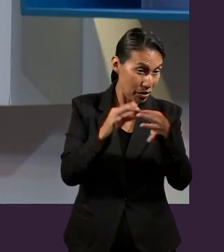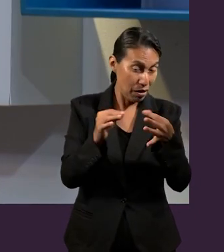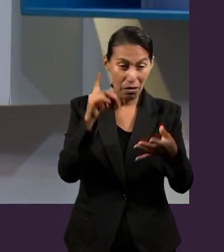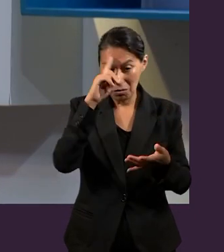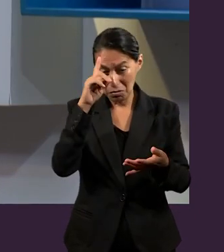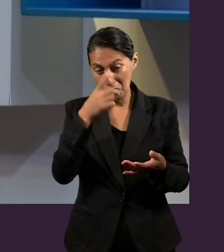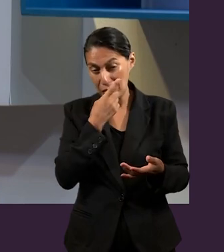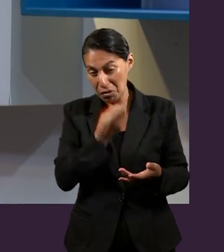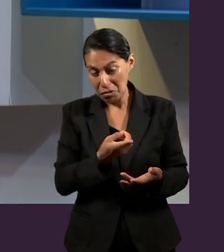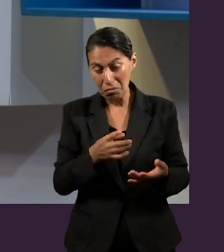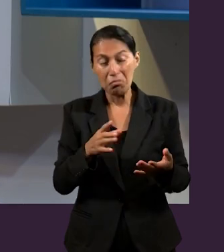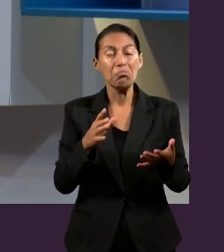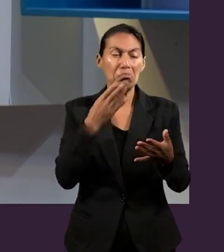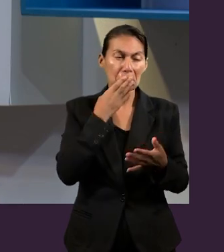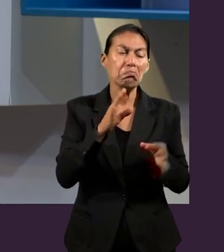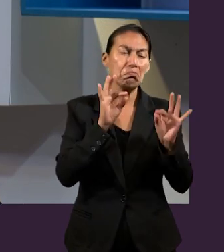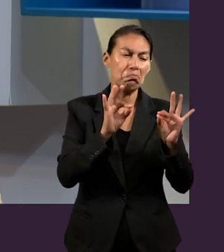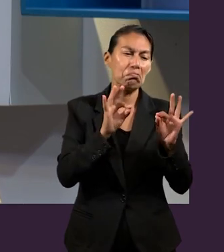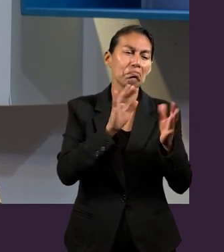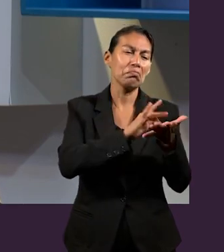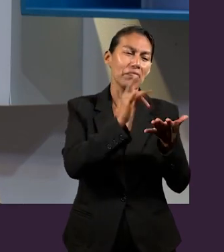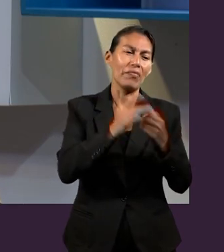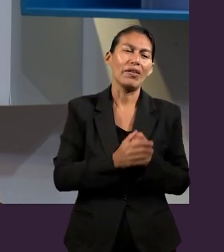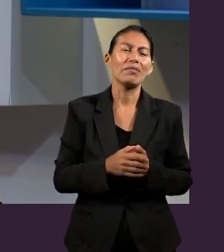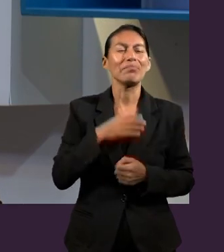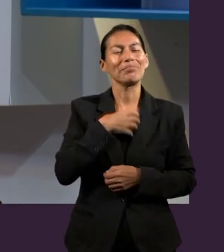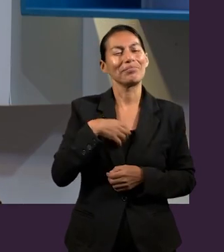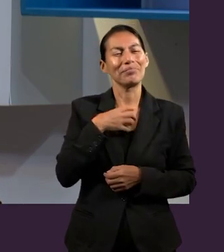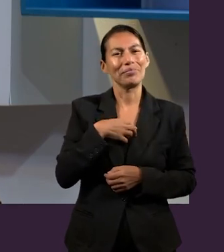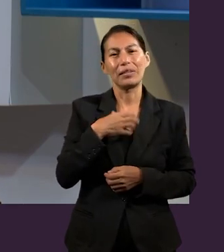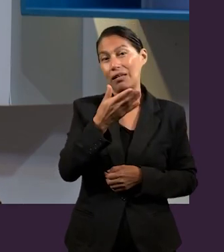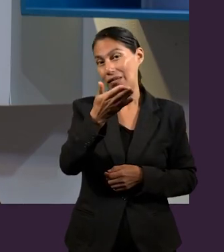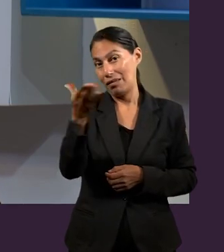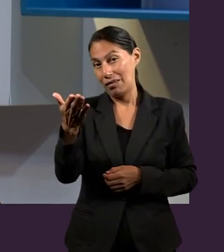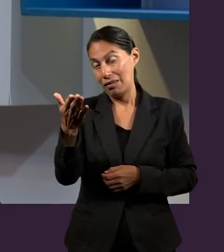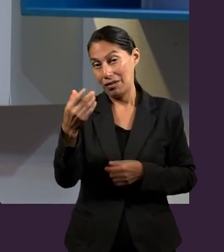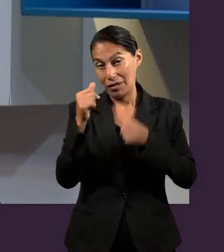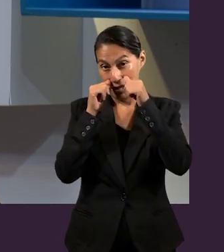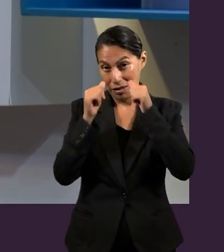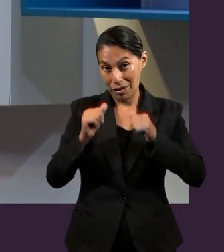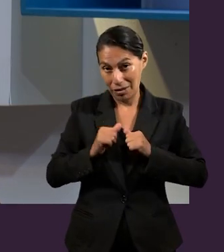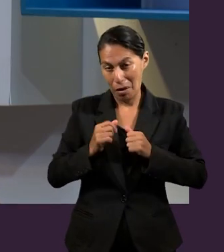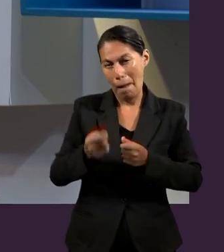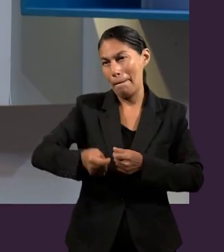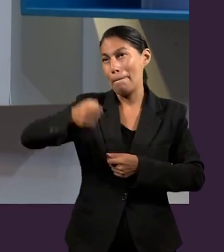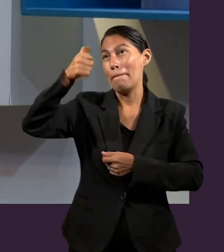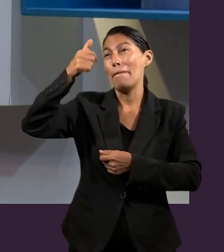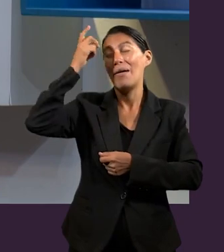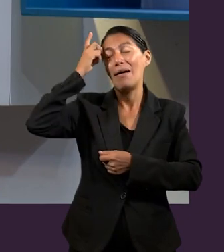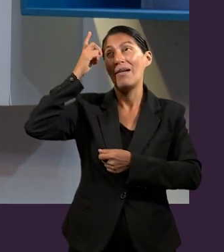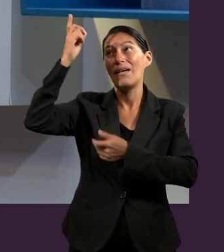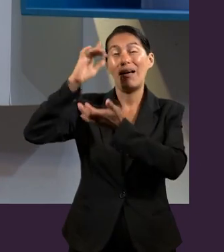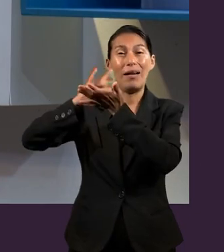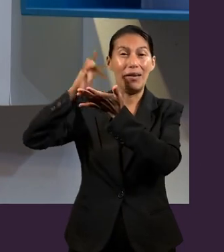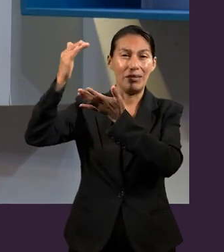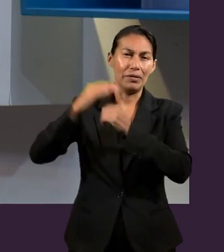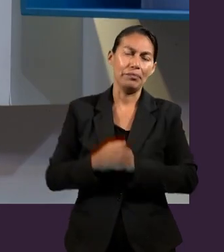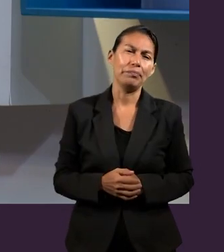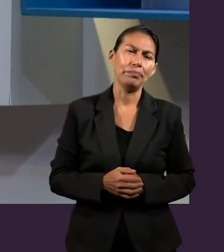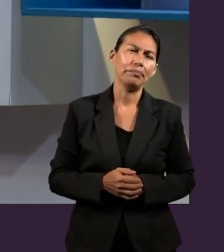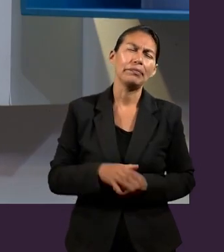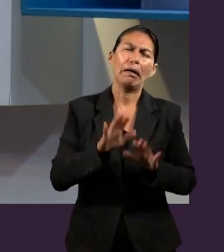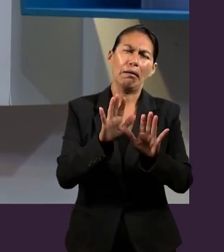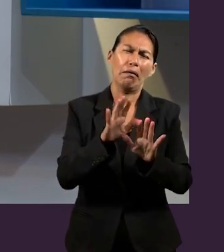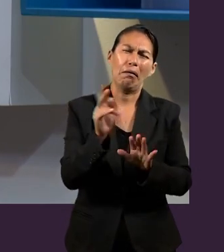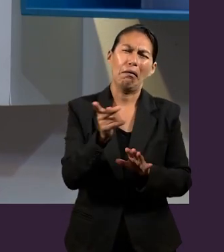claridad de pensamientos y yo creo que los que nos escuchan también pues estarán agradecidos a Dios en primer lugar. ¿Cuántos